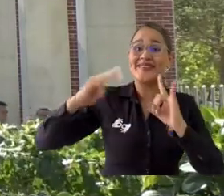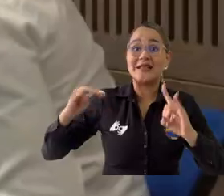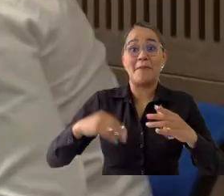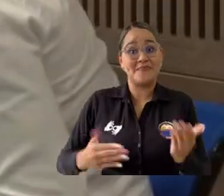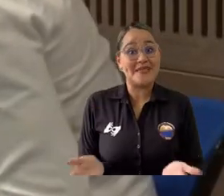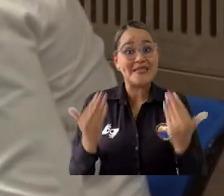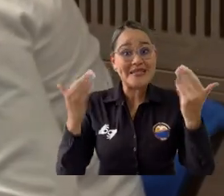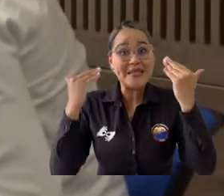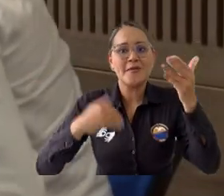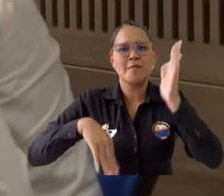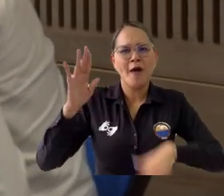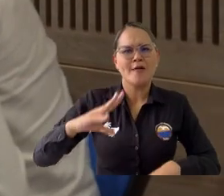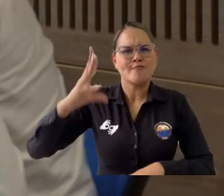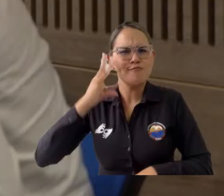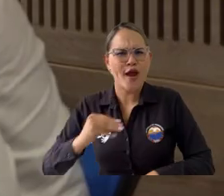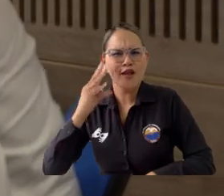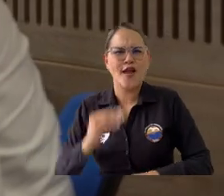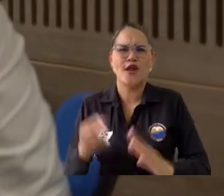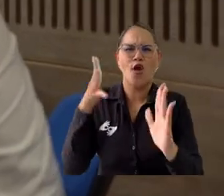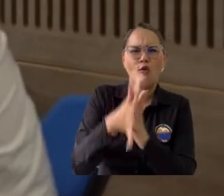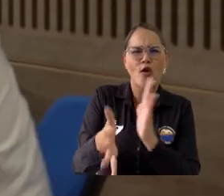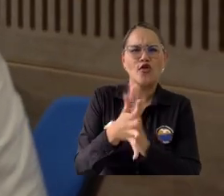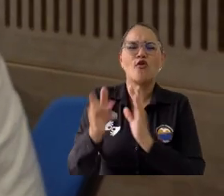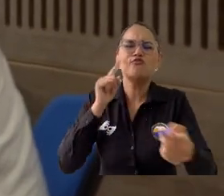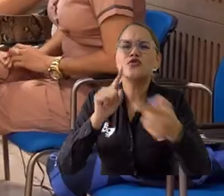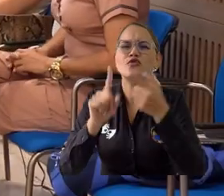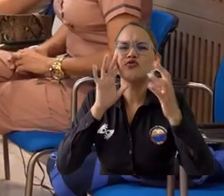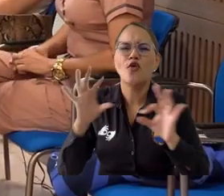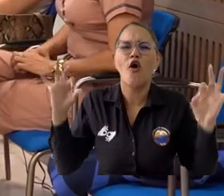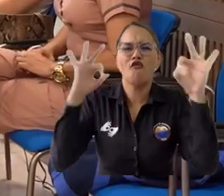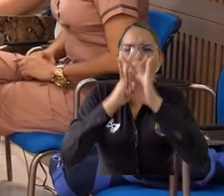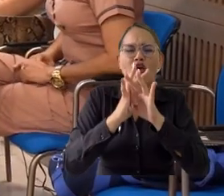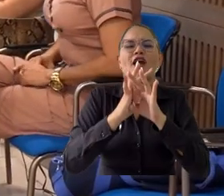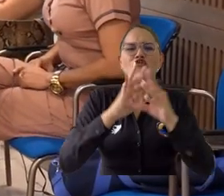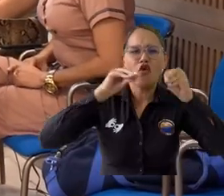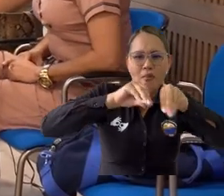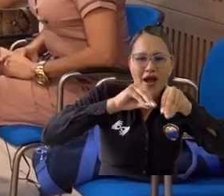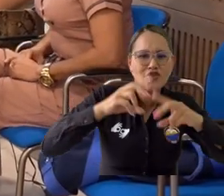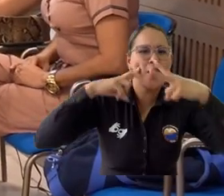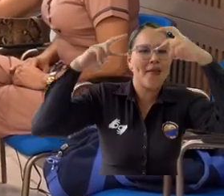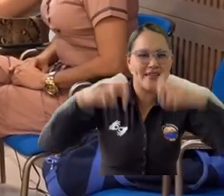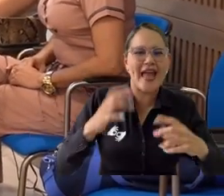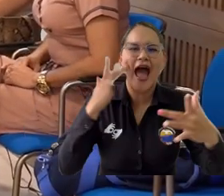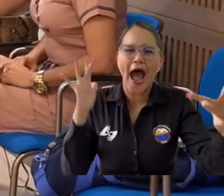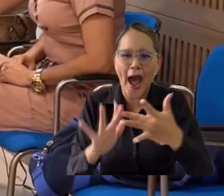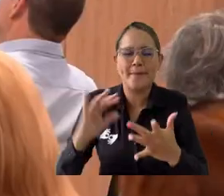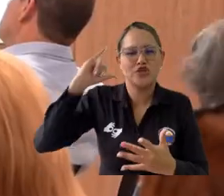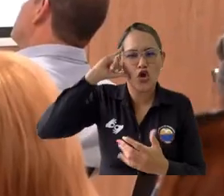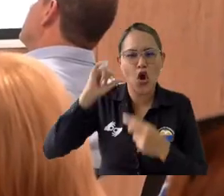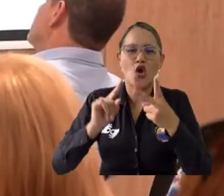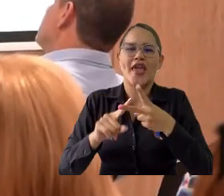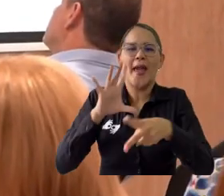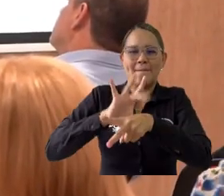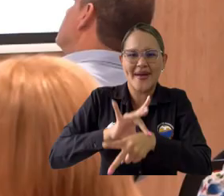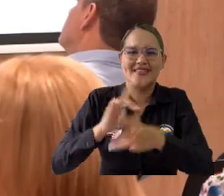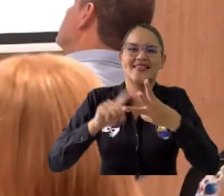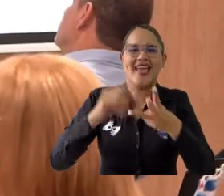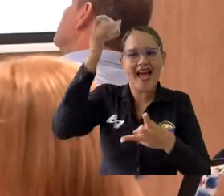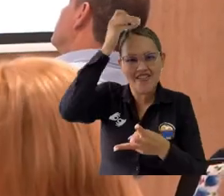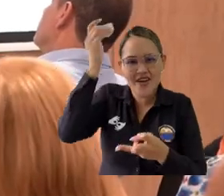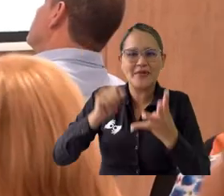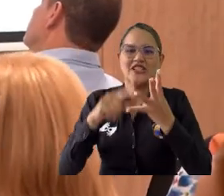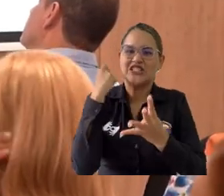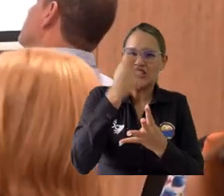Unimagdalena fue clave en compartir sus experiencias desde el enfoque de la formación e investigación en las áreas de psicología, medicina,